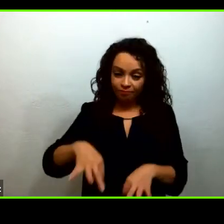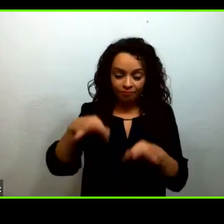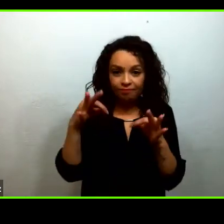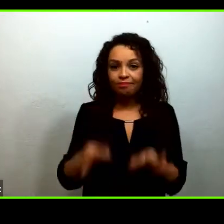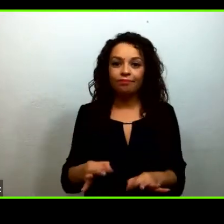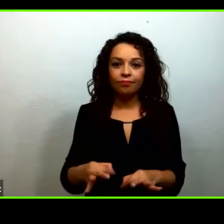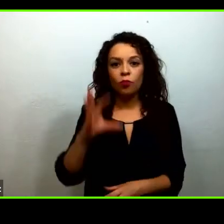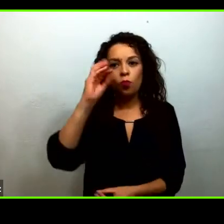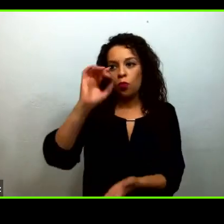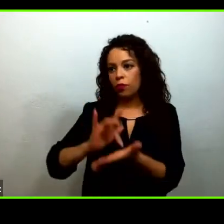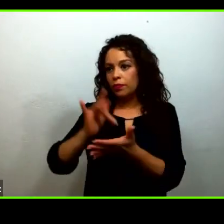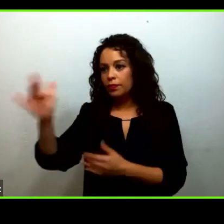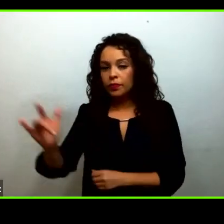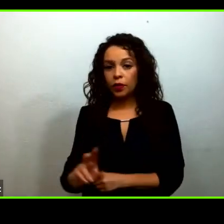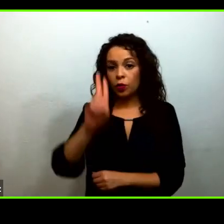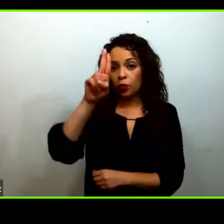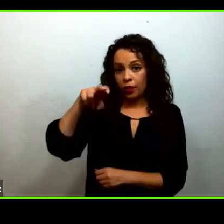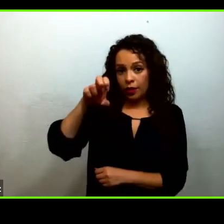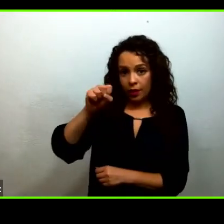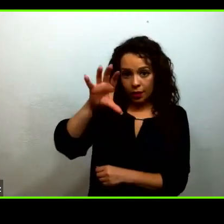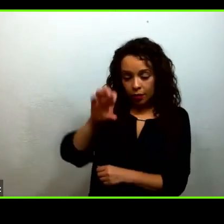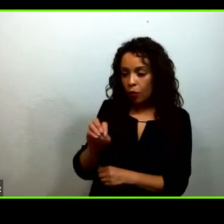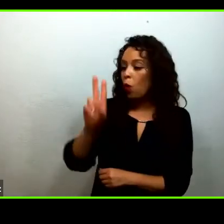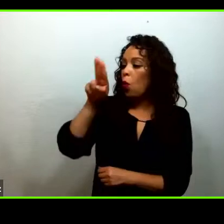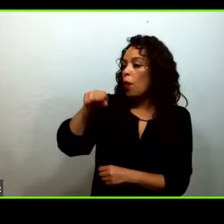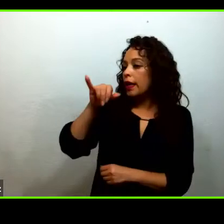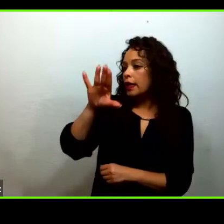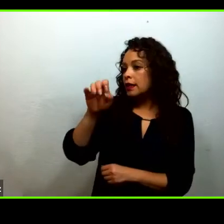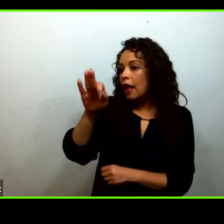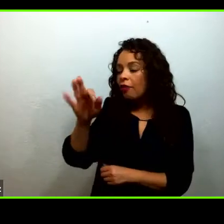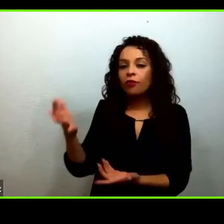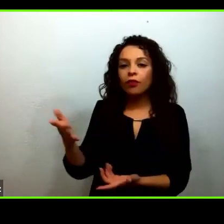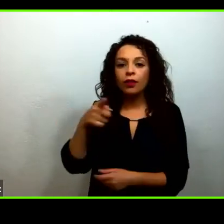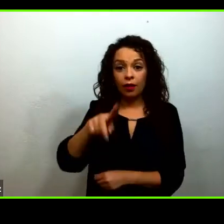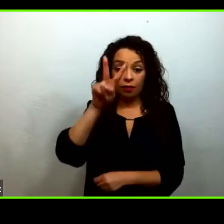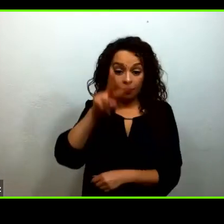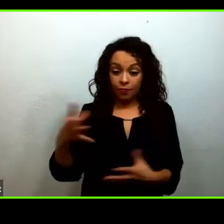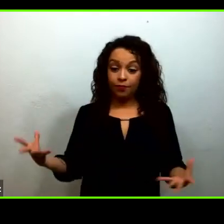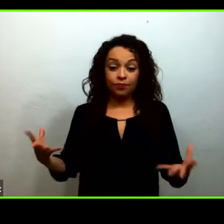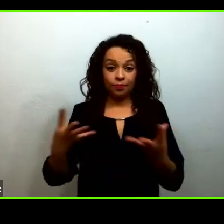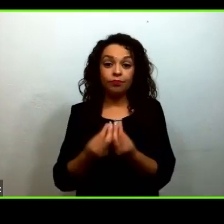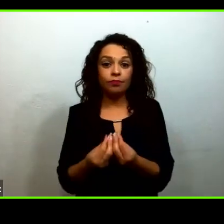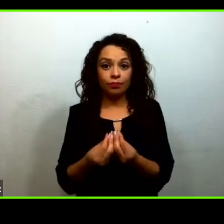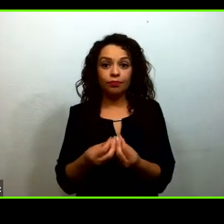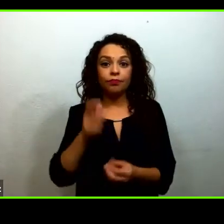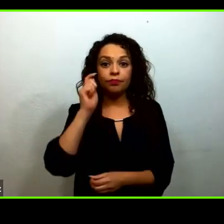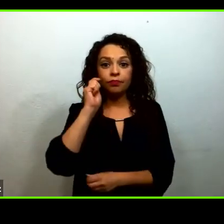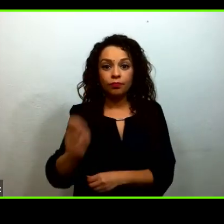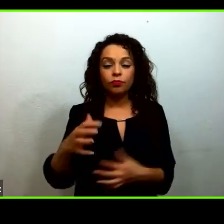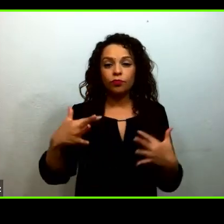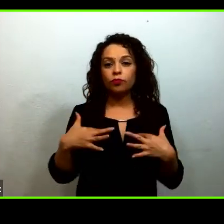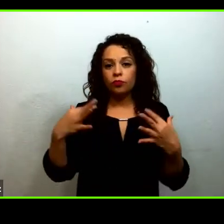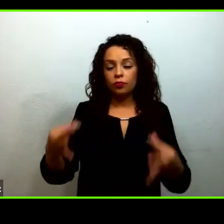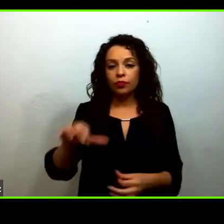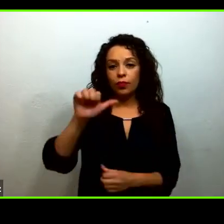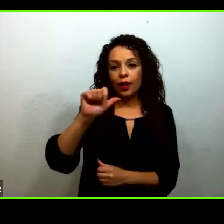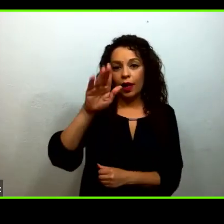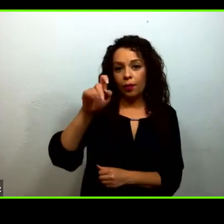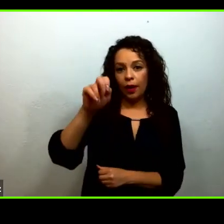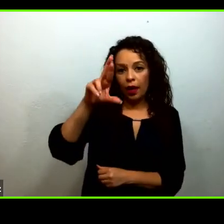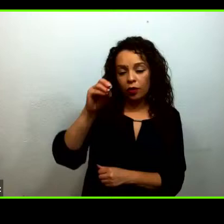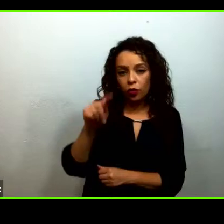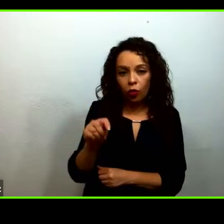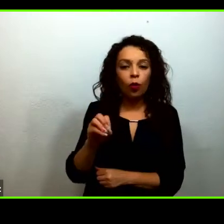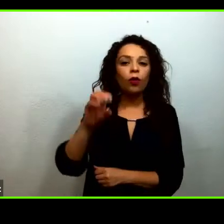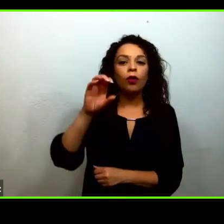la UNICEF y a las fundaciones que han formado parte de esta organización, a la Fundación Alberto Bailleres, a la Fundación SM y al Banco Mundial.